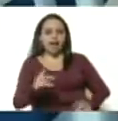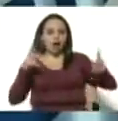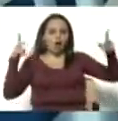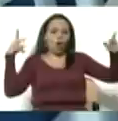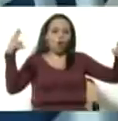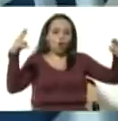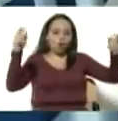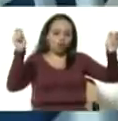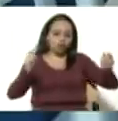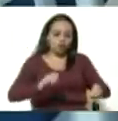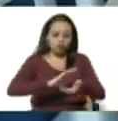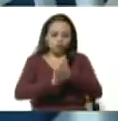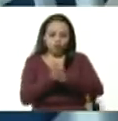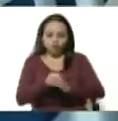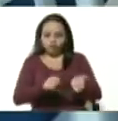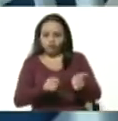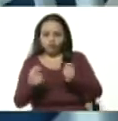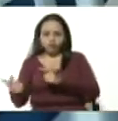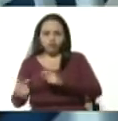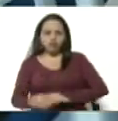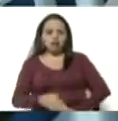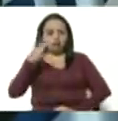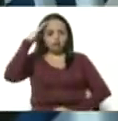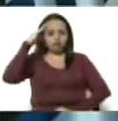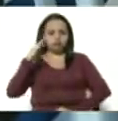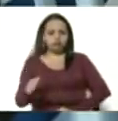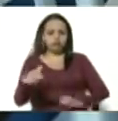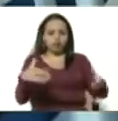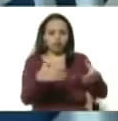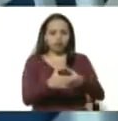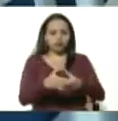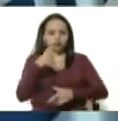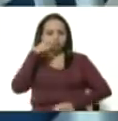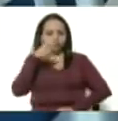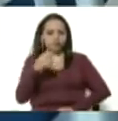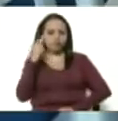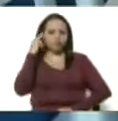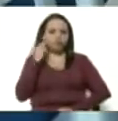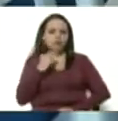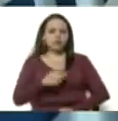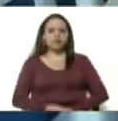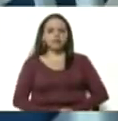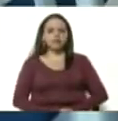funcionarios adcritos a la 25 Brigada del Ejército Bolivariano.